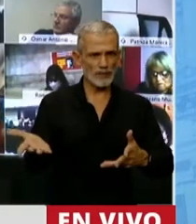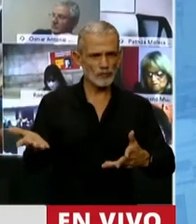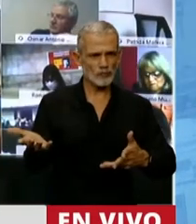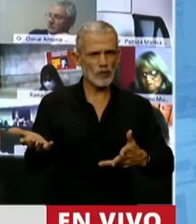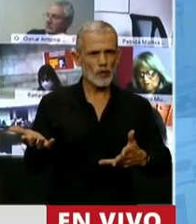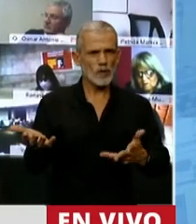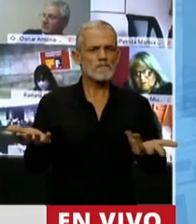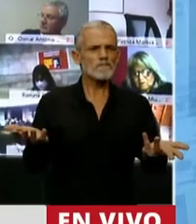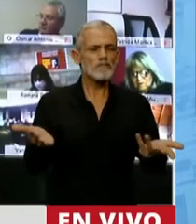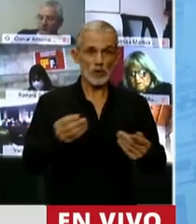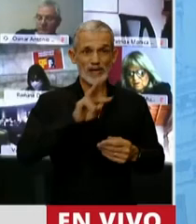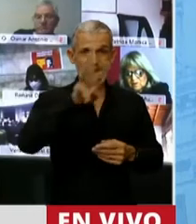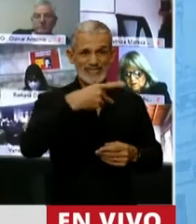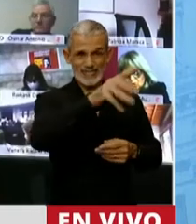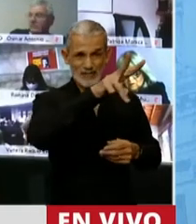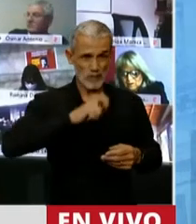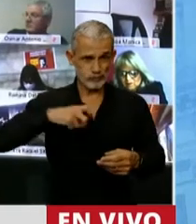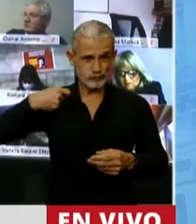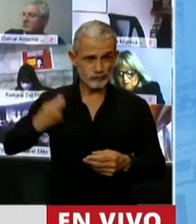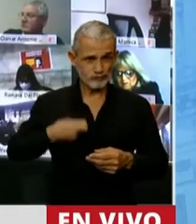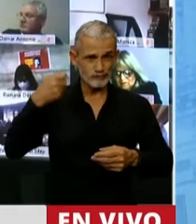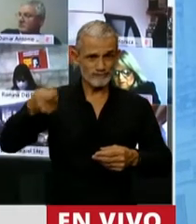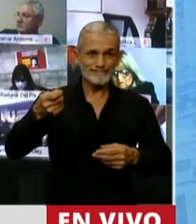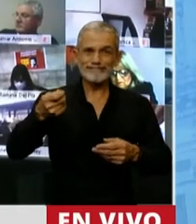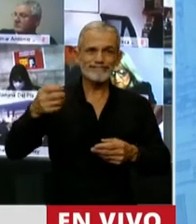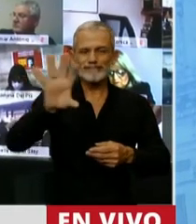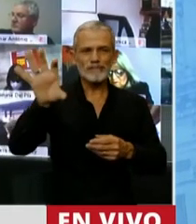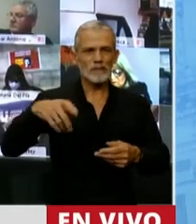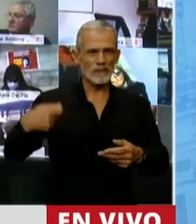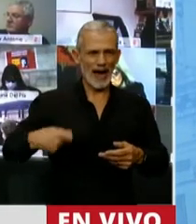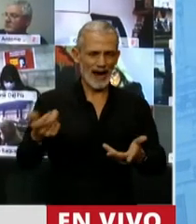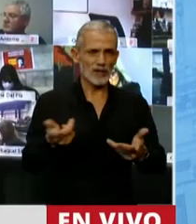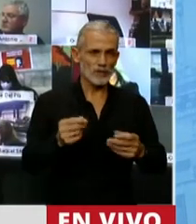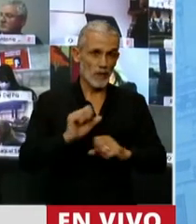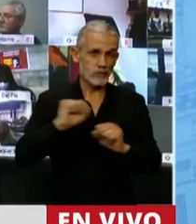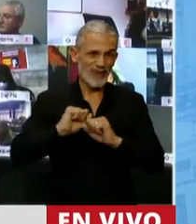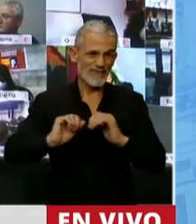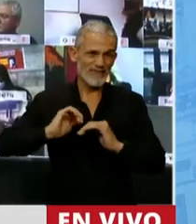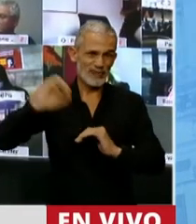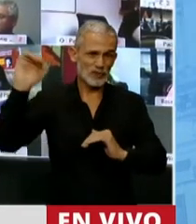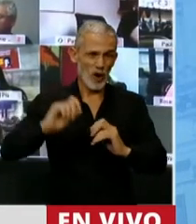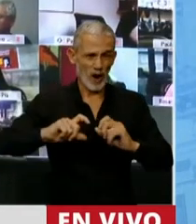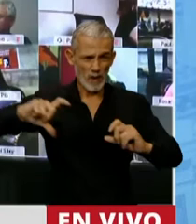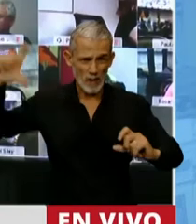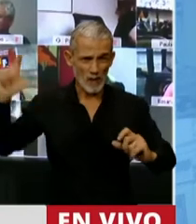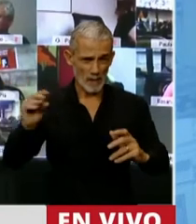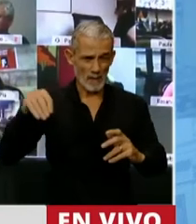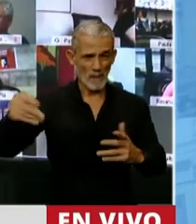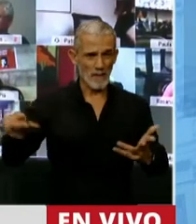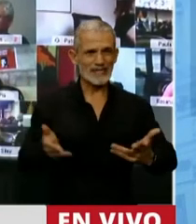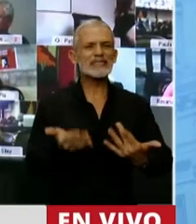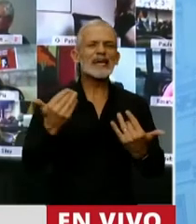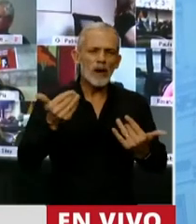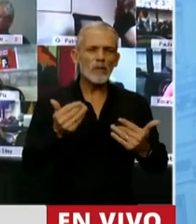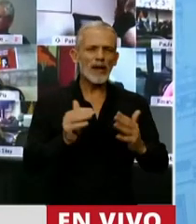también, obviamente, del proceso inflacionario en el cual estamos viviendo. Por eso lo que se solicita es que se puede